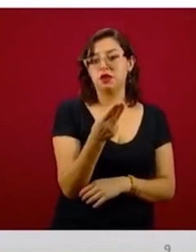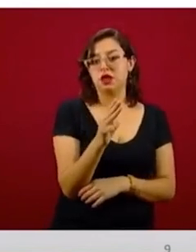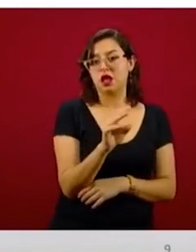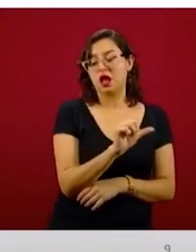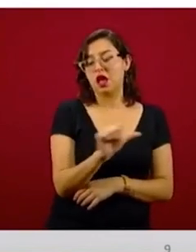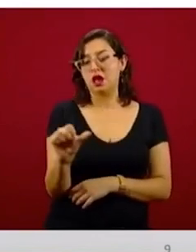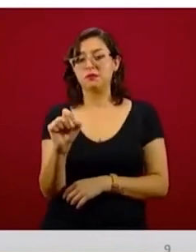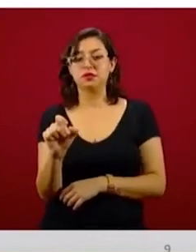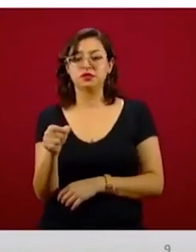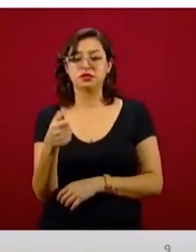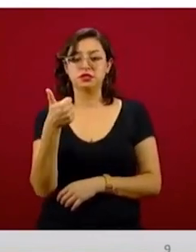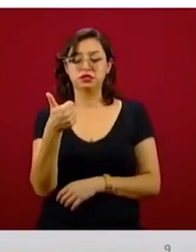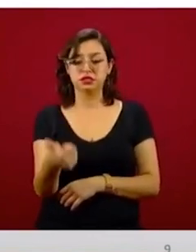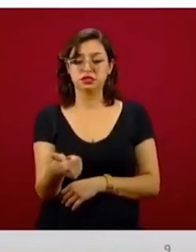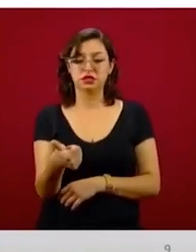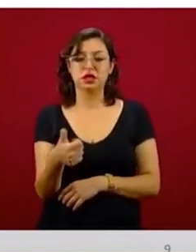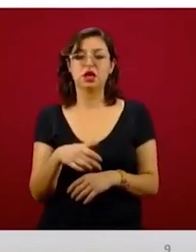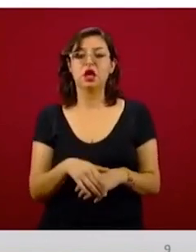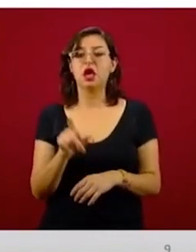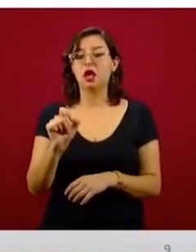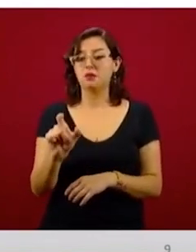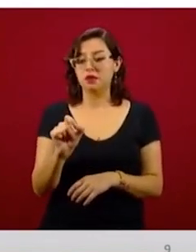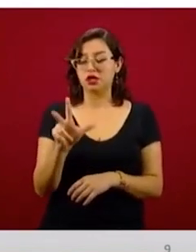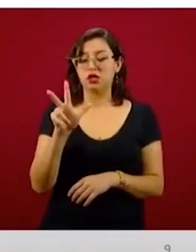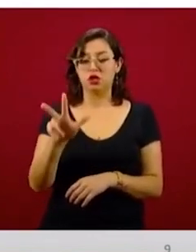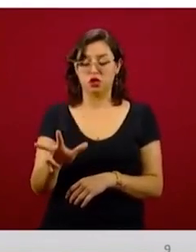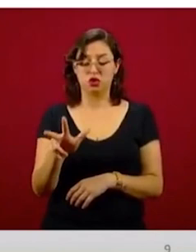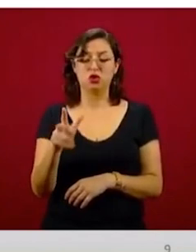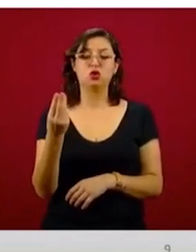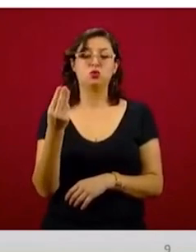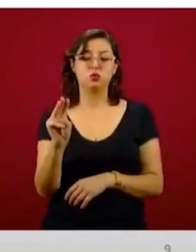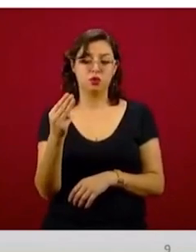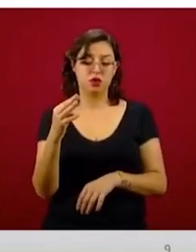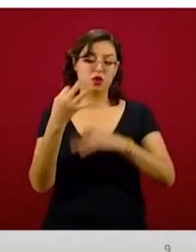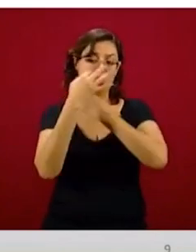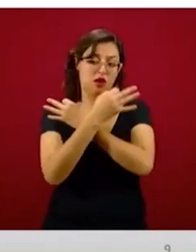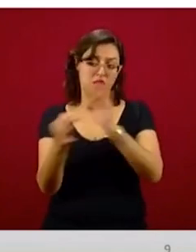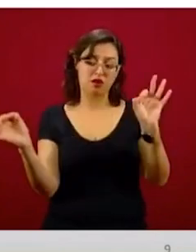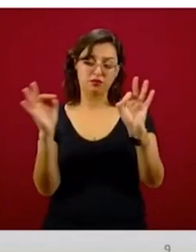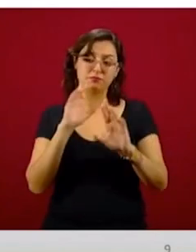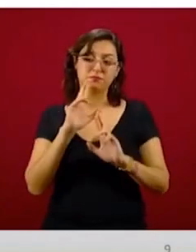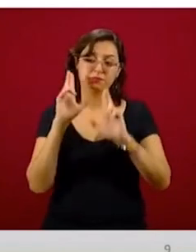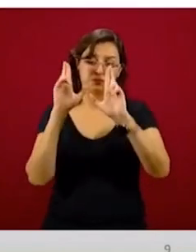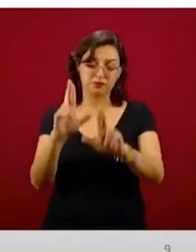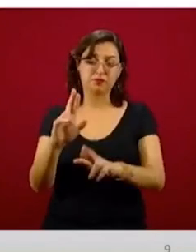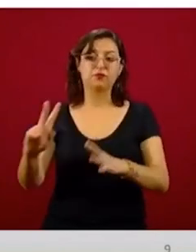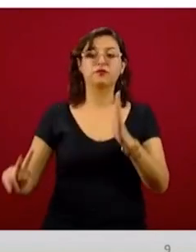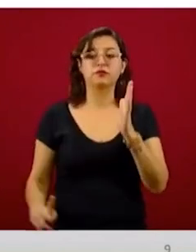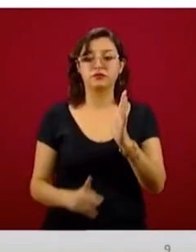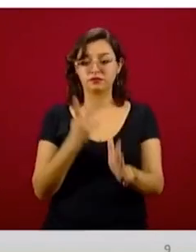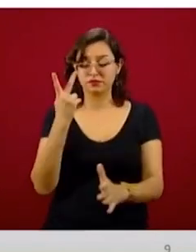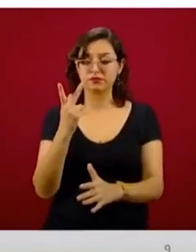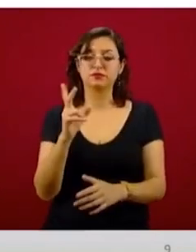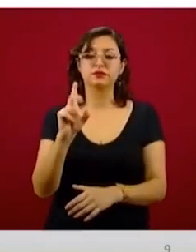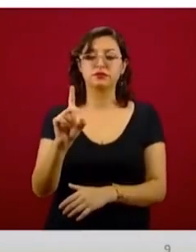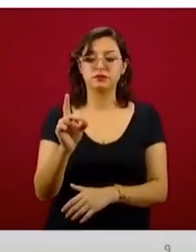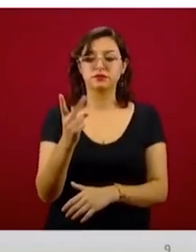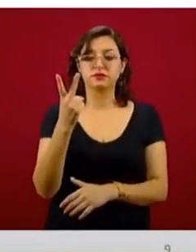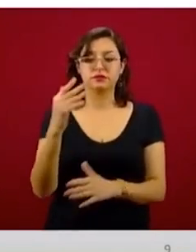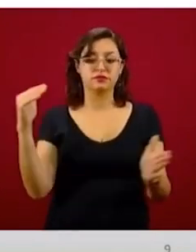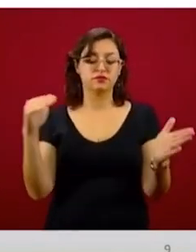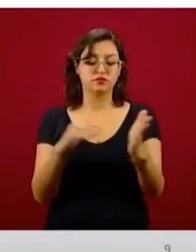26, el día 28 de mayo se van a publicar los resultados, nuevamente vamos a sortear 32 mil préstamos.